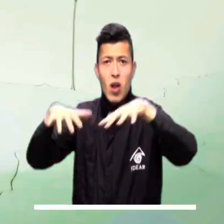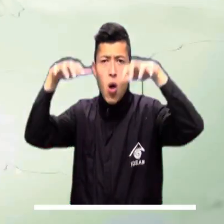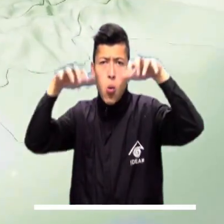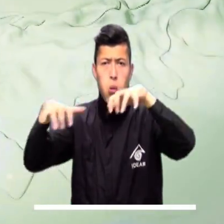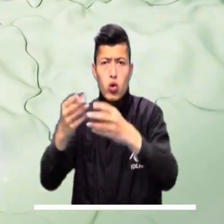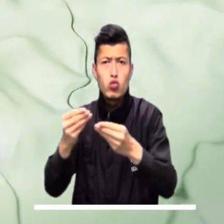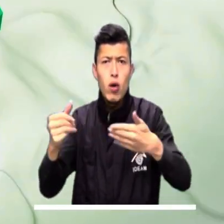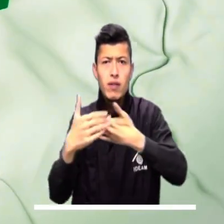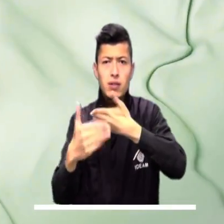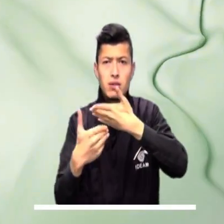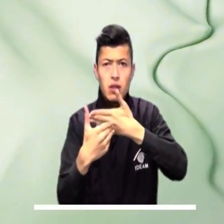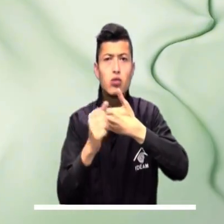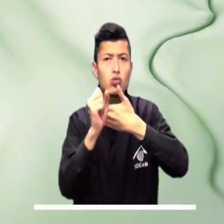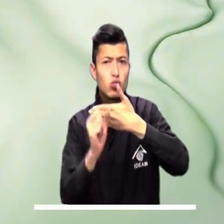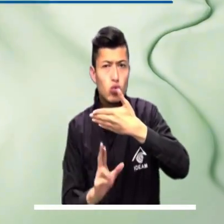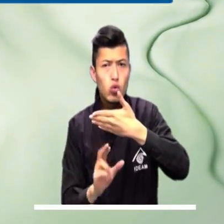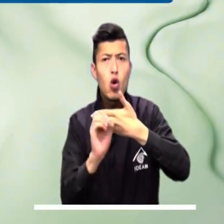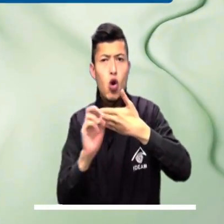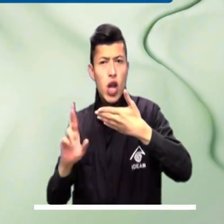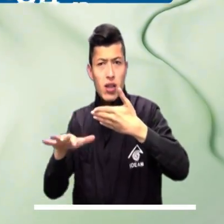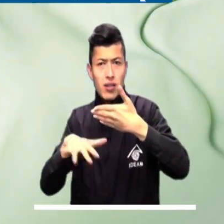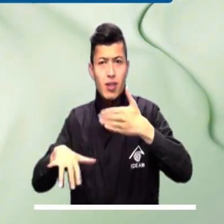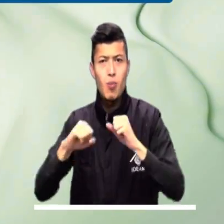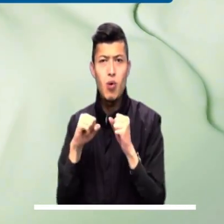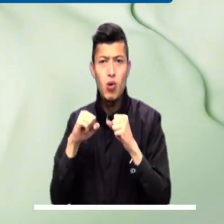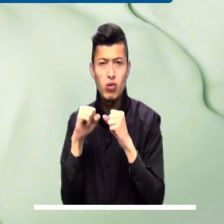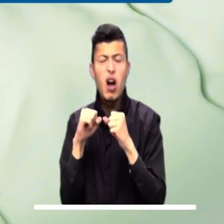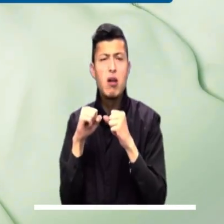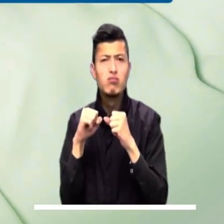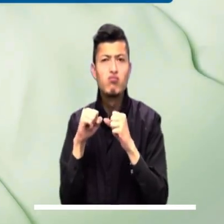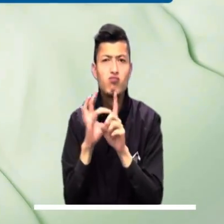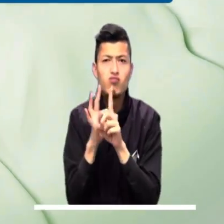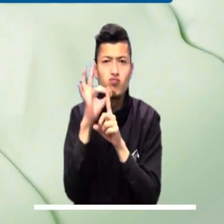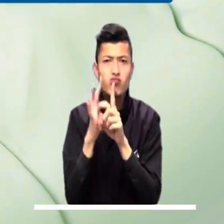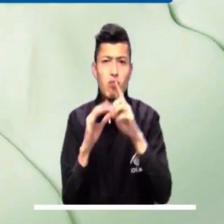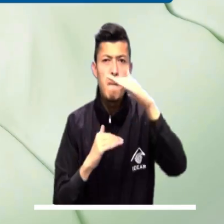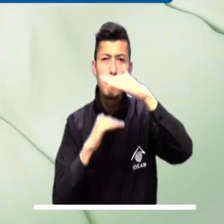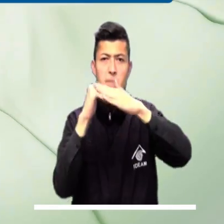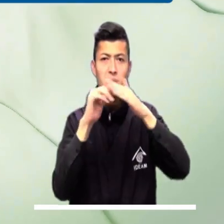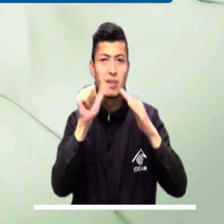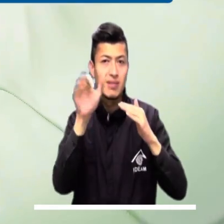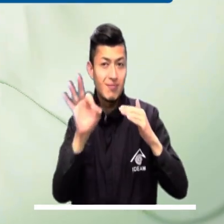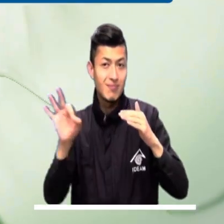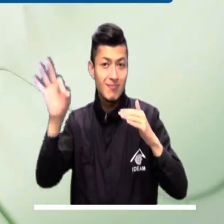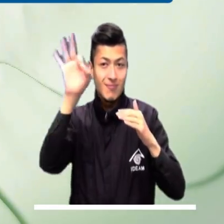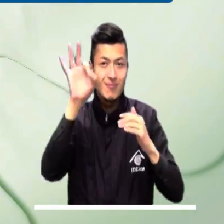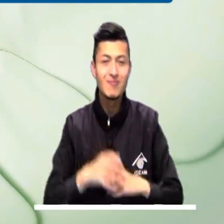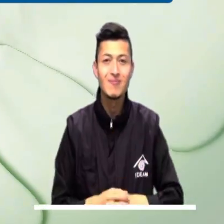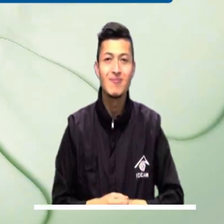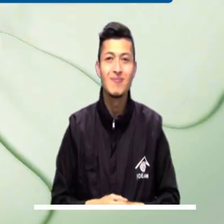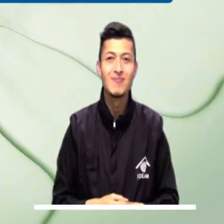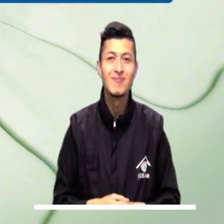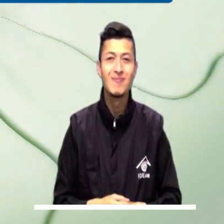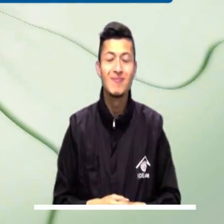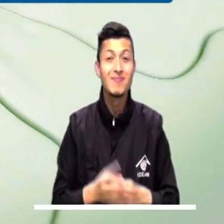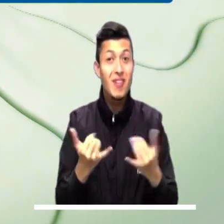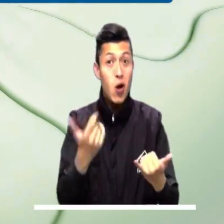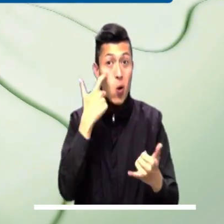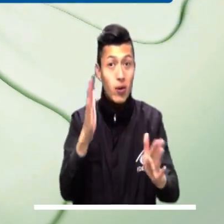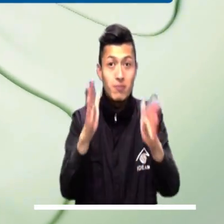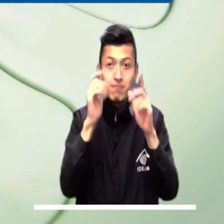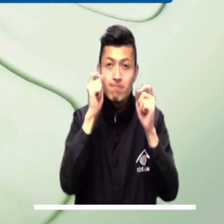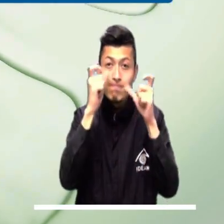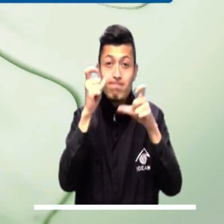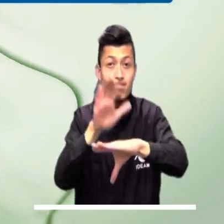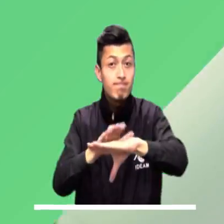colombianos se advierten posibles lluvias ligeras en el centro, oriente y norte de Bogotá, con una temperatura mínima de 10 grados centígrados.